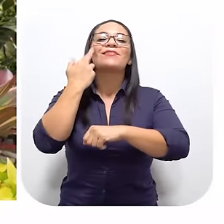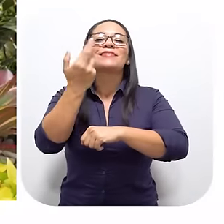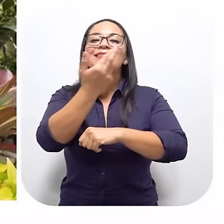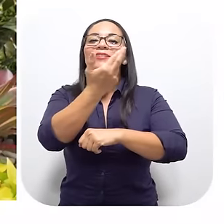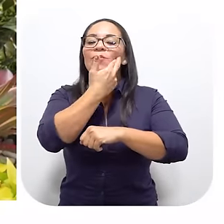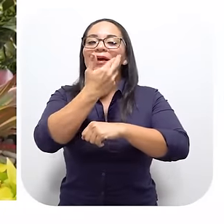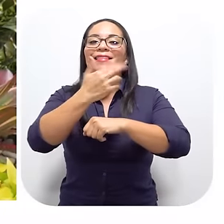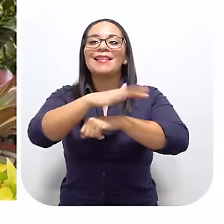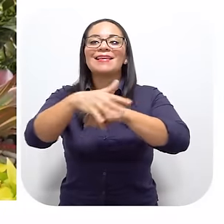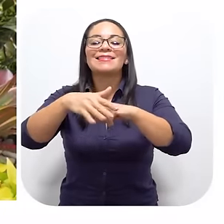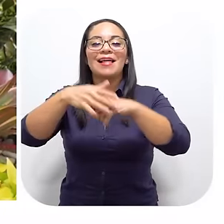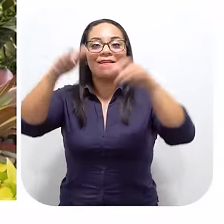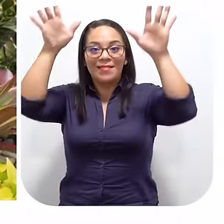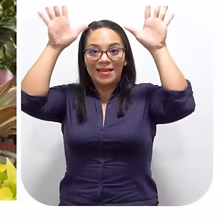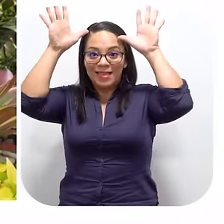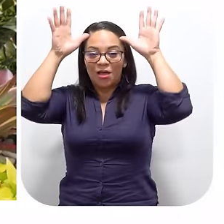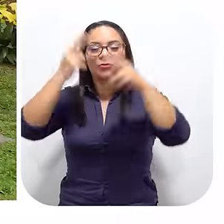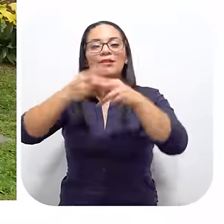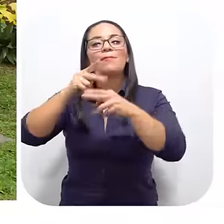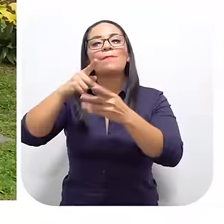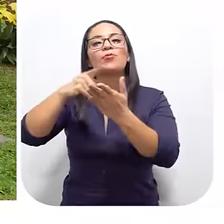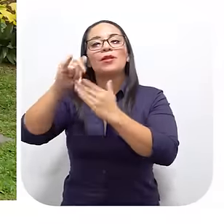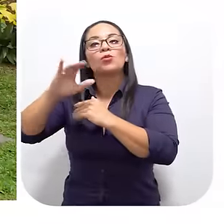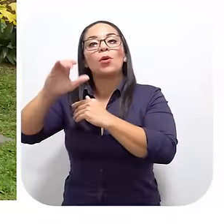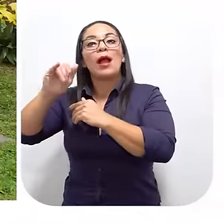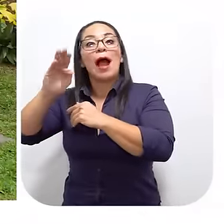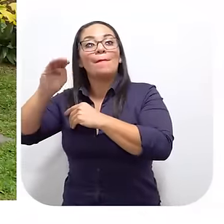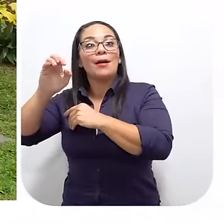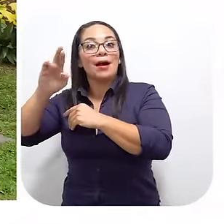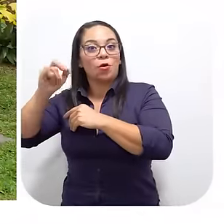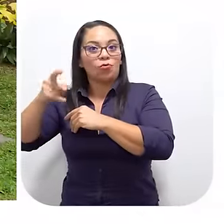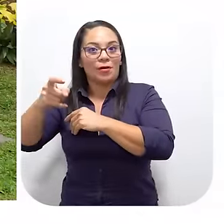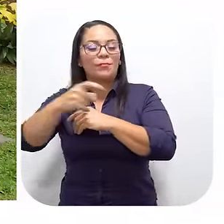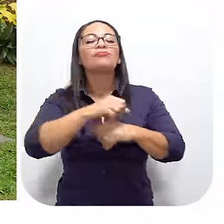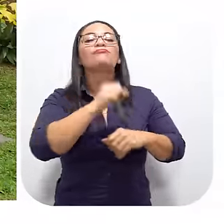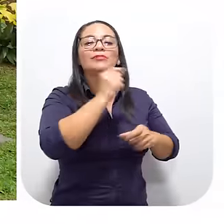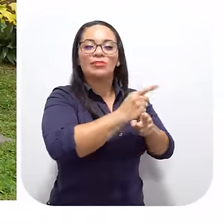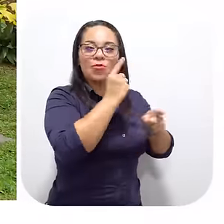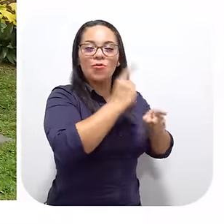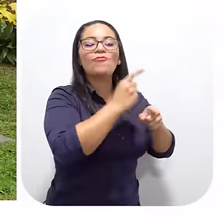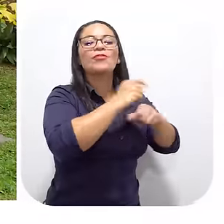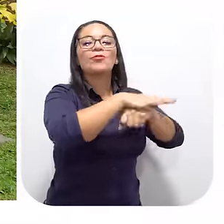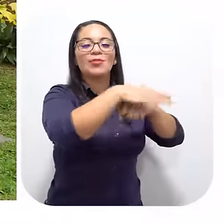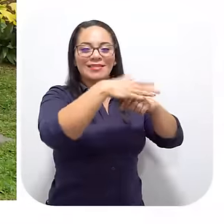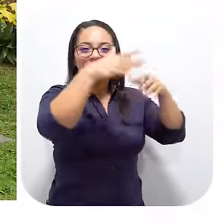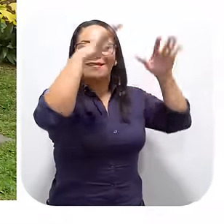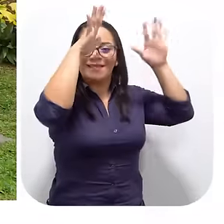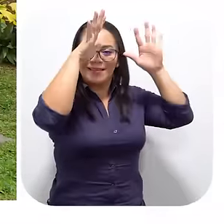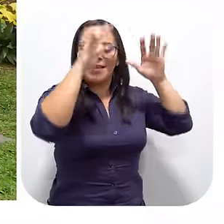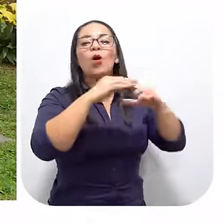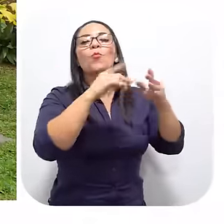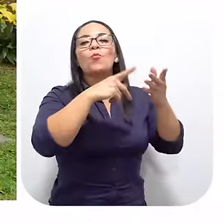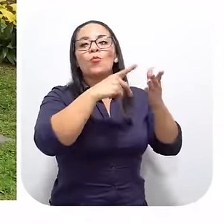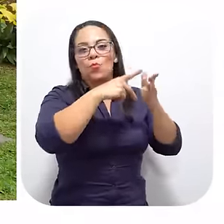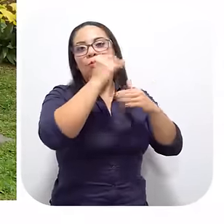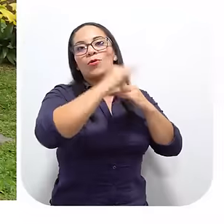restaurante Flotante Allá en la isla de Benao Correcto Se llama Proyecto Camarón Proyecto Camarón Y restaurante flotante De la isla